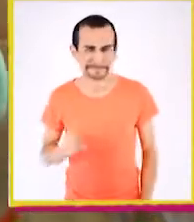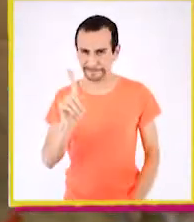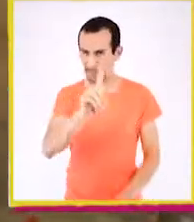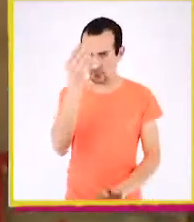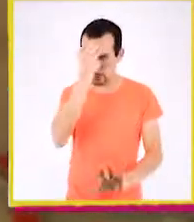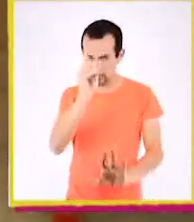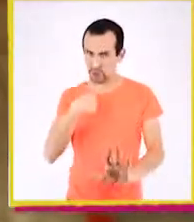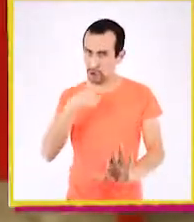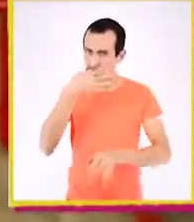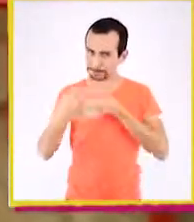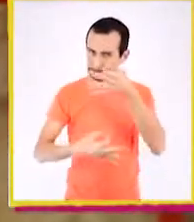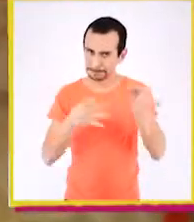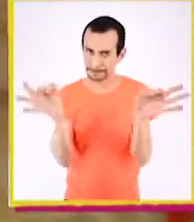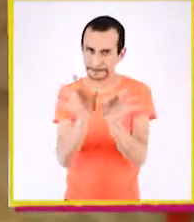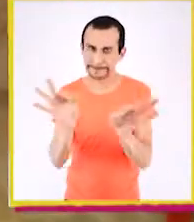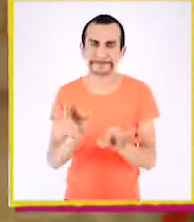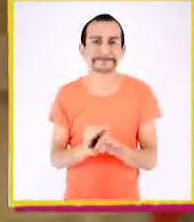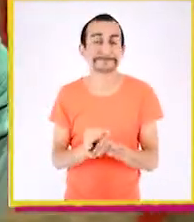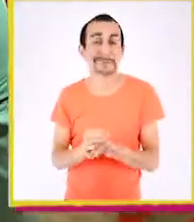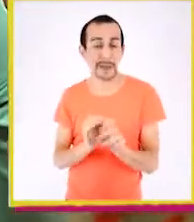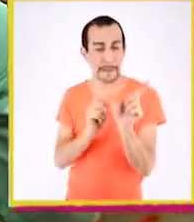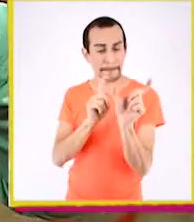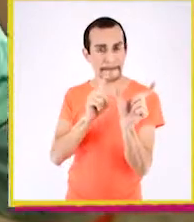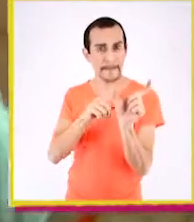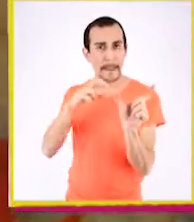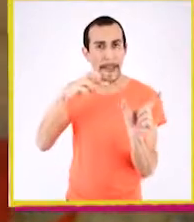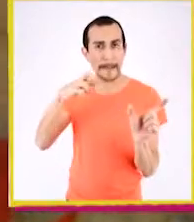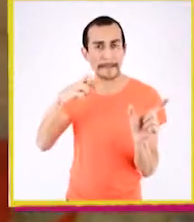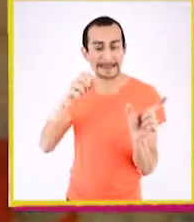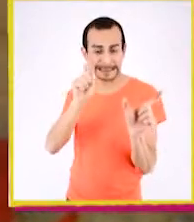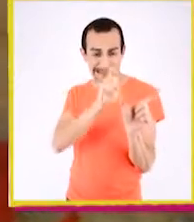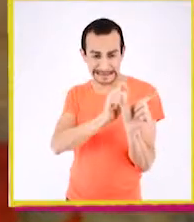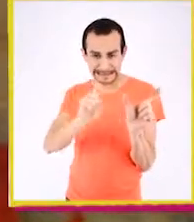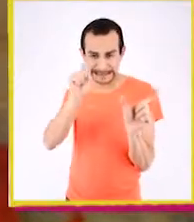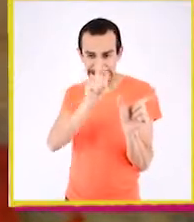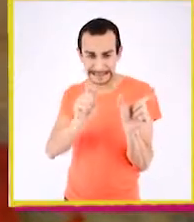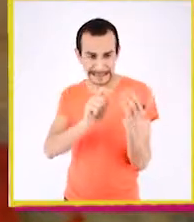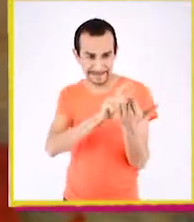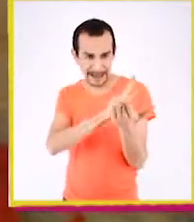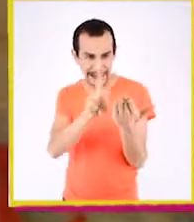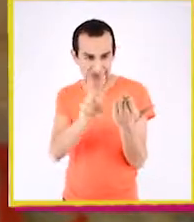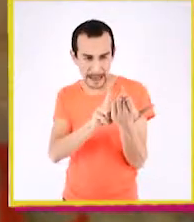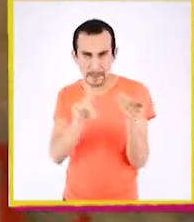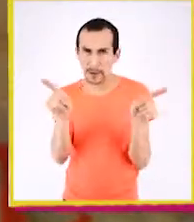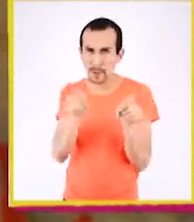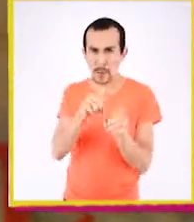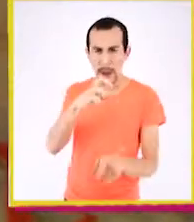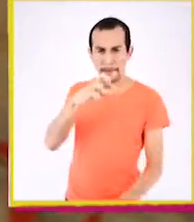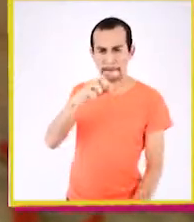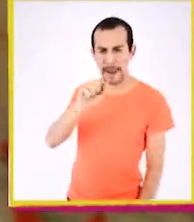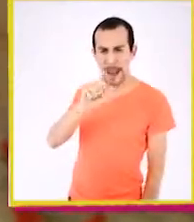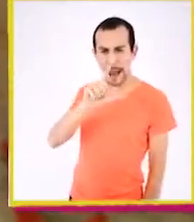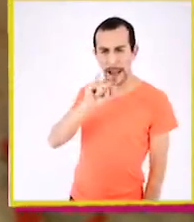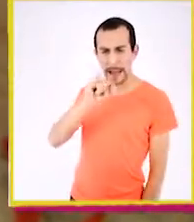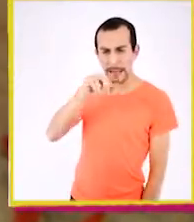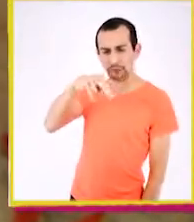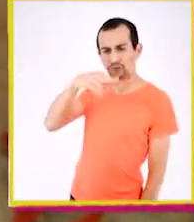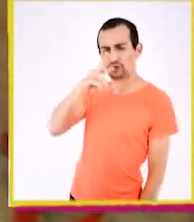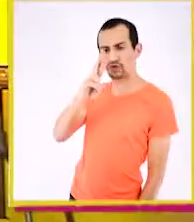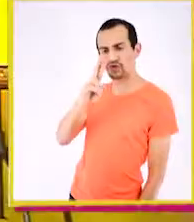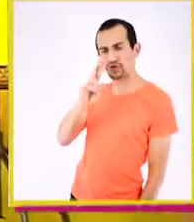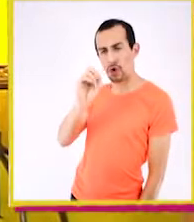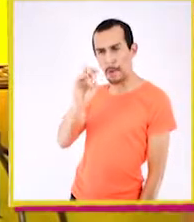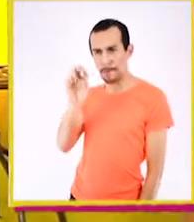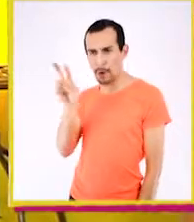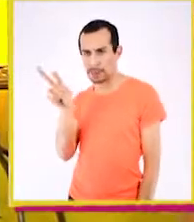No se preocupen, yo les voy a contar. Es una palabra que se escribe y lee igual, al revés y al derecho.